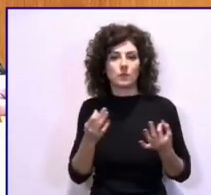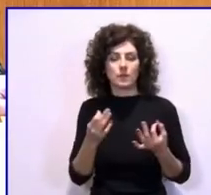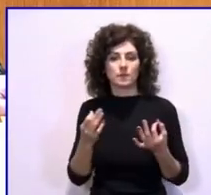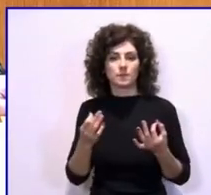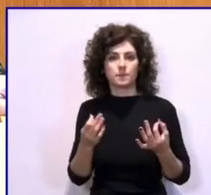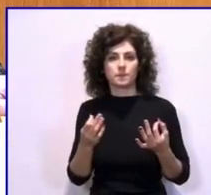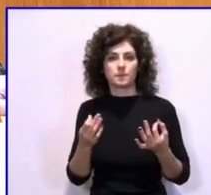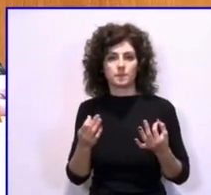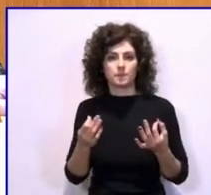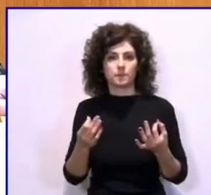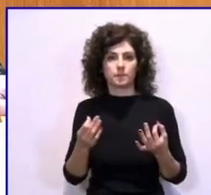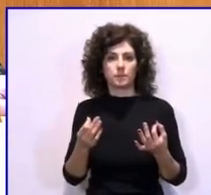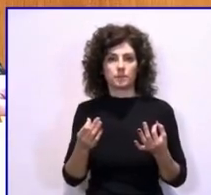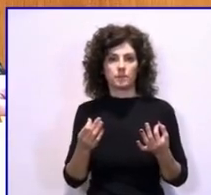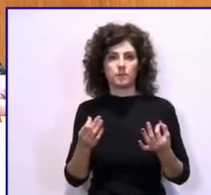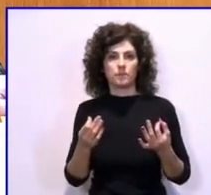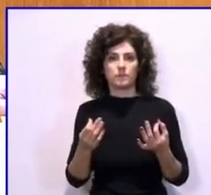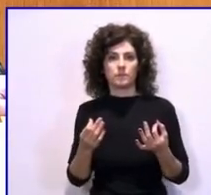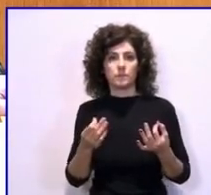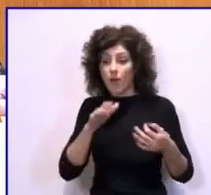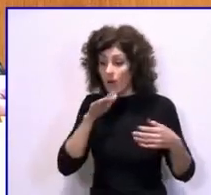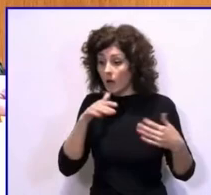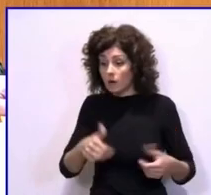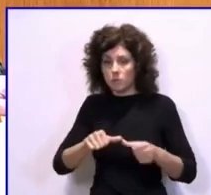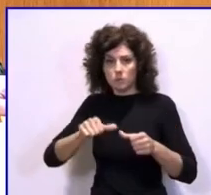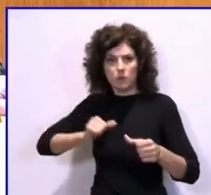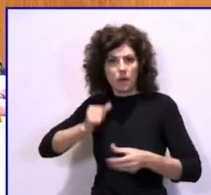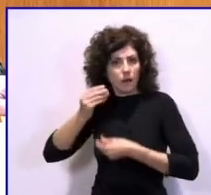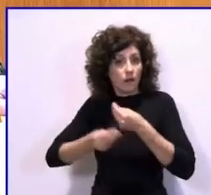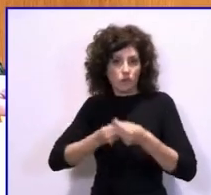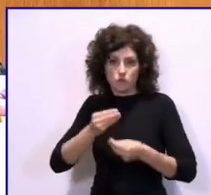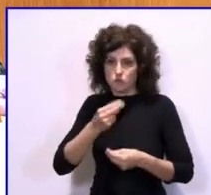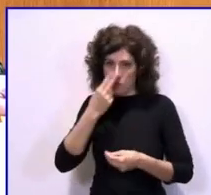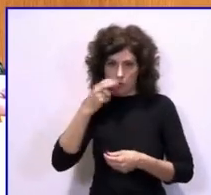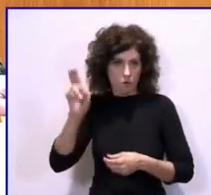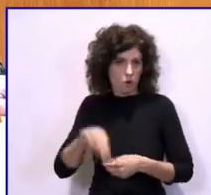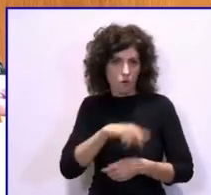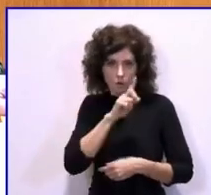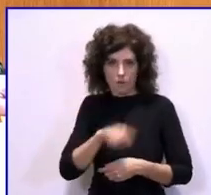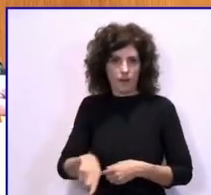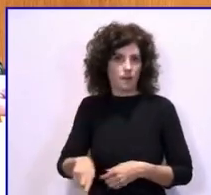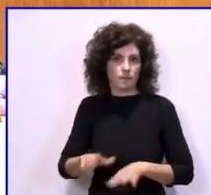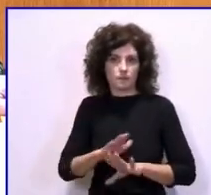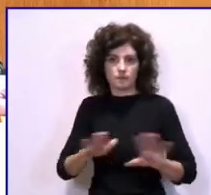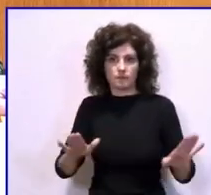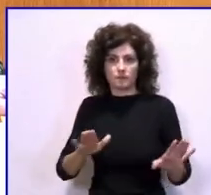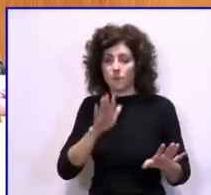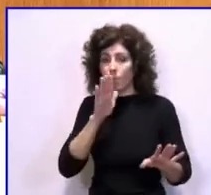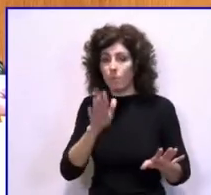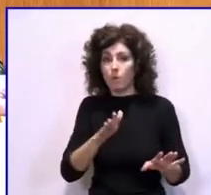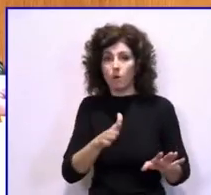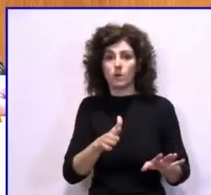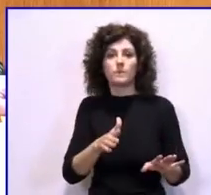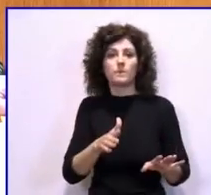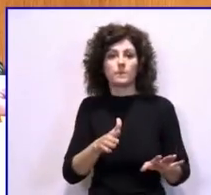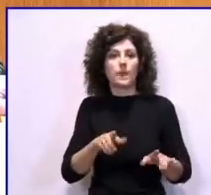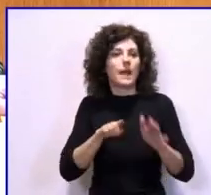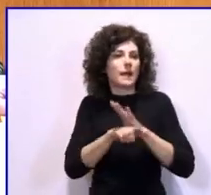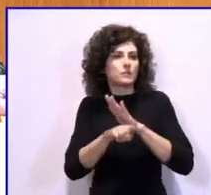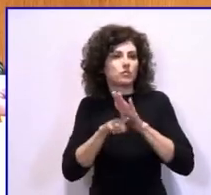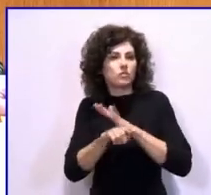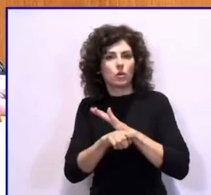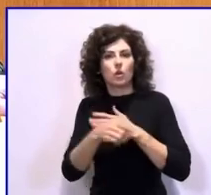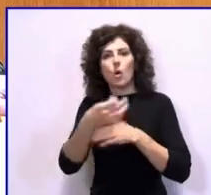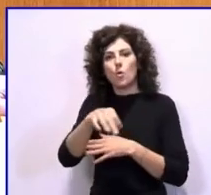sirve lo que se está haciendo hasta ahora por parte del Gobierno del Partido Popular. No sirve simplemente con gestionar